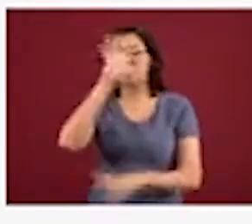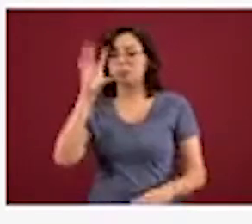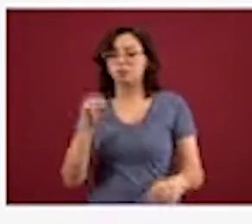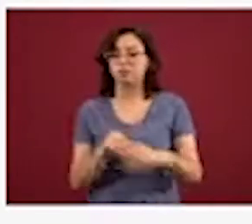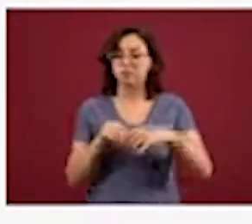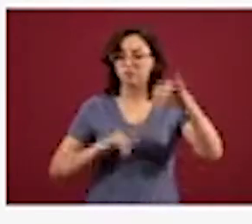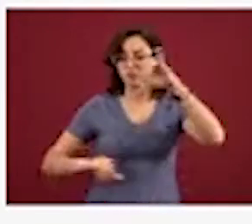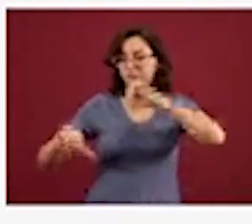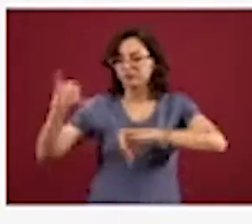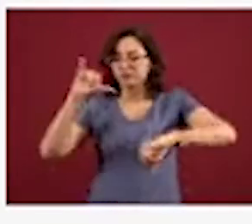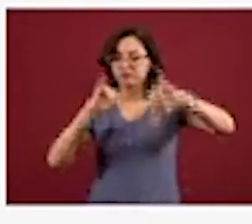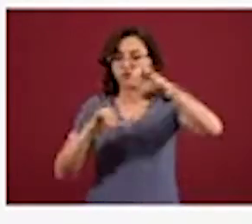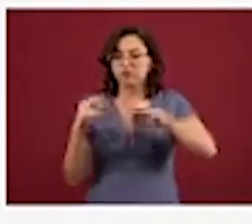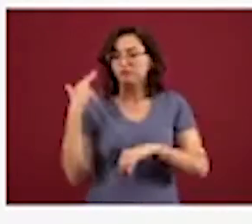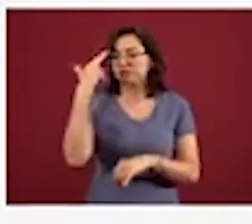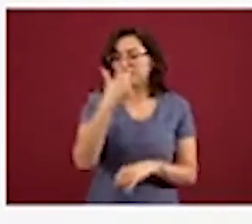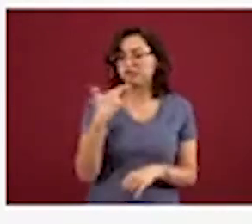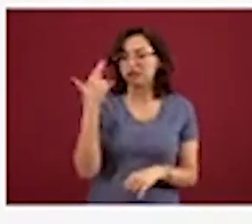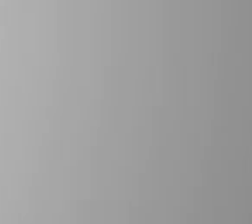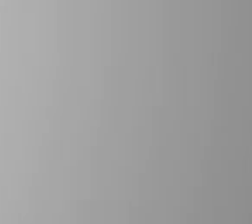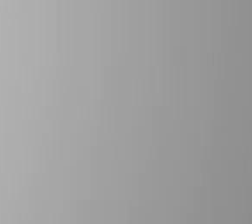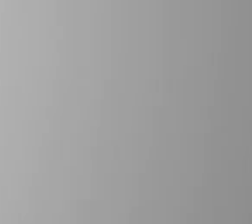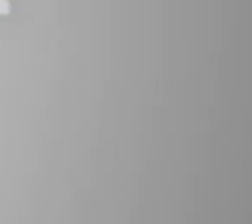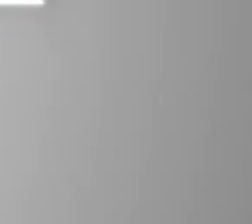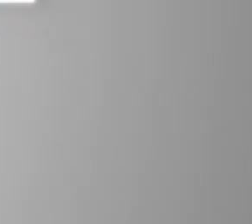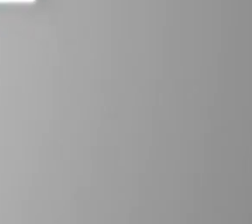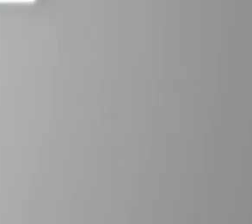casos sospechosos de la enfermedad.